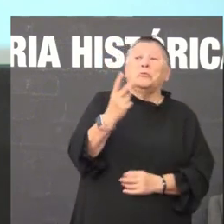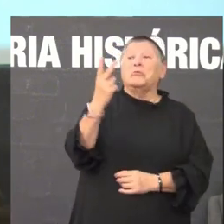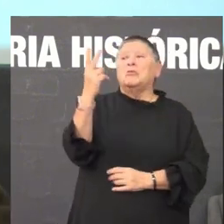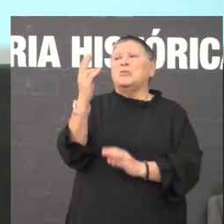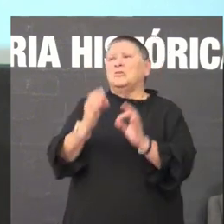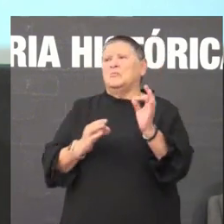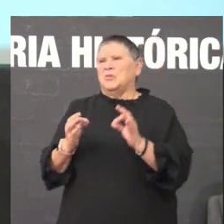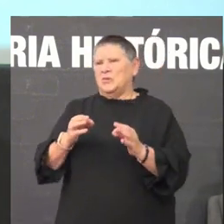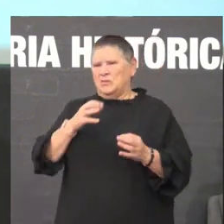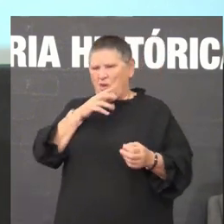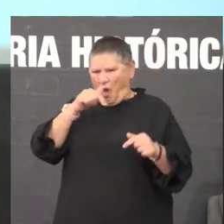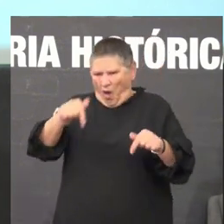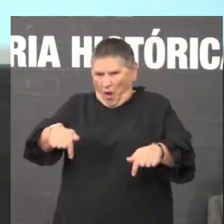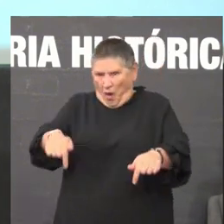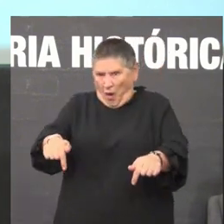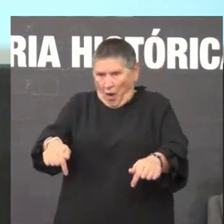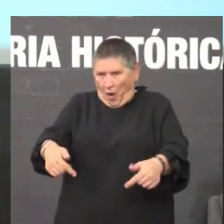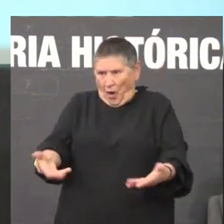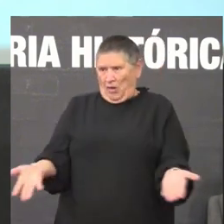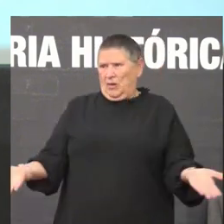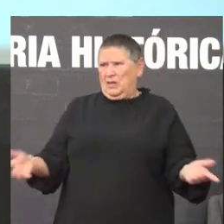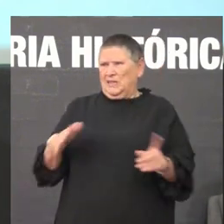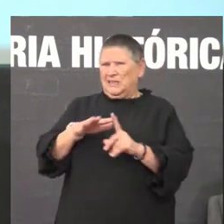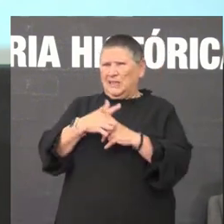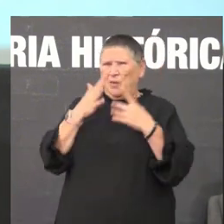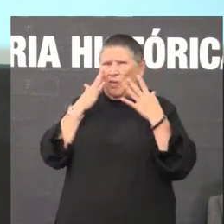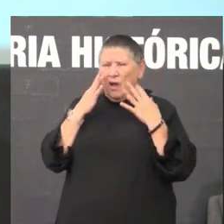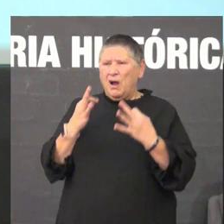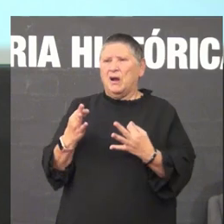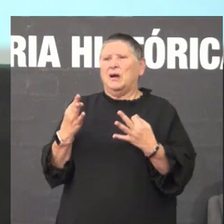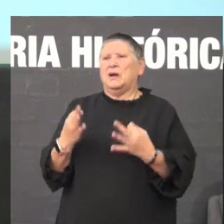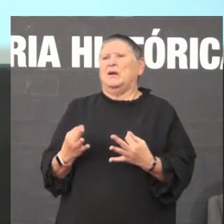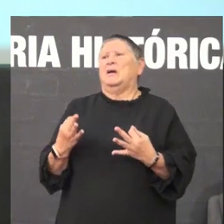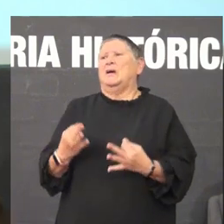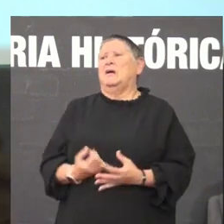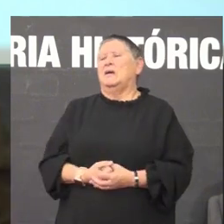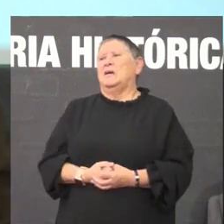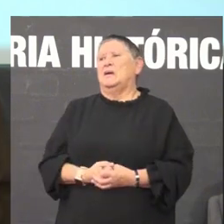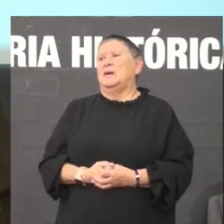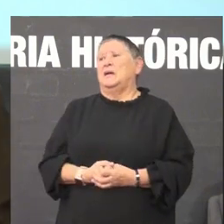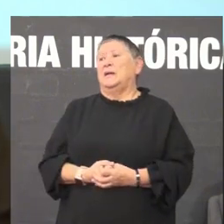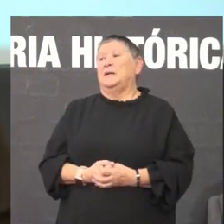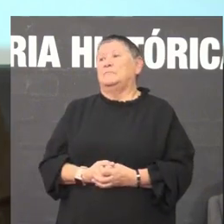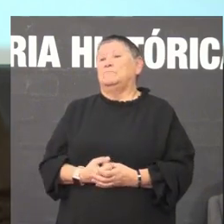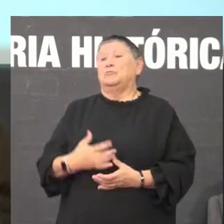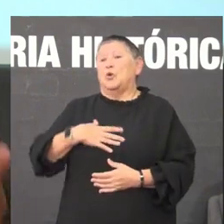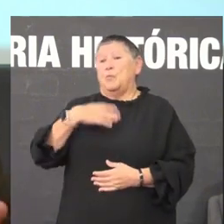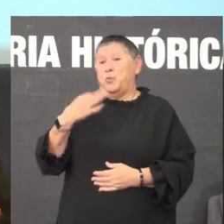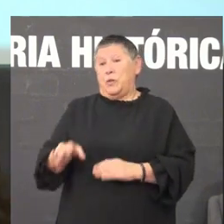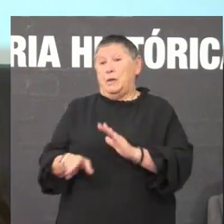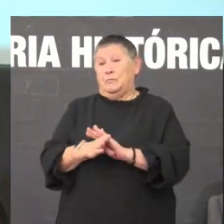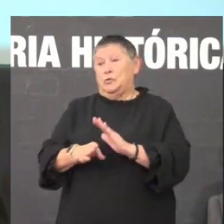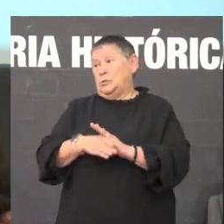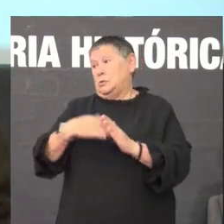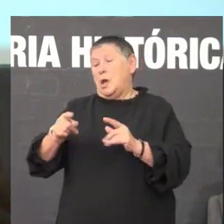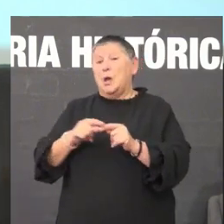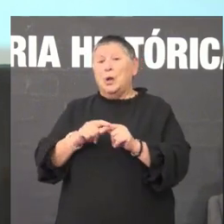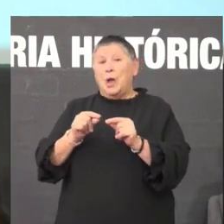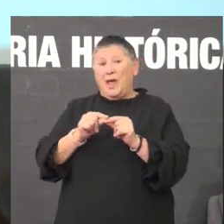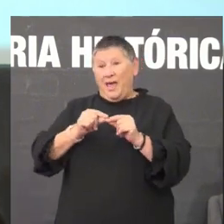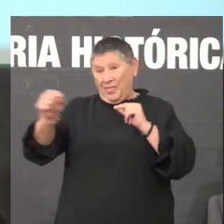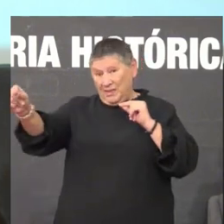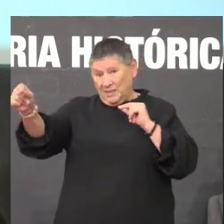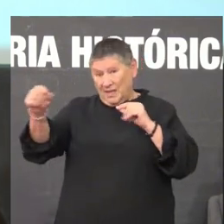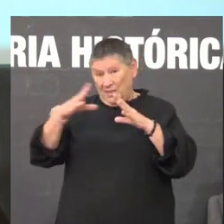a día doxe esta situación real que temos en fin poderíamos continuar universidade a distancia é imposible